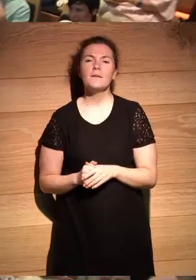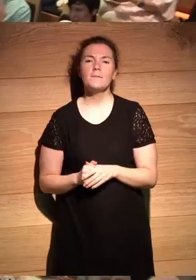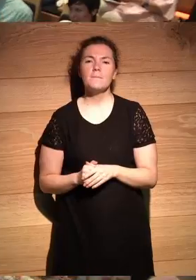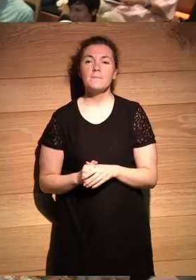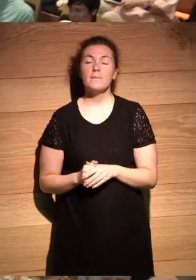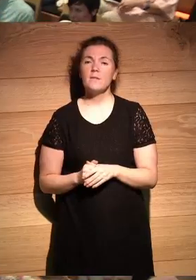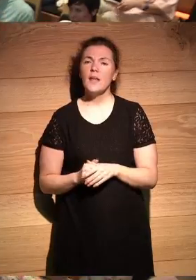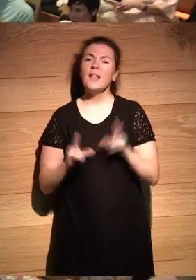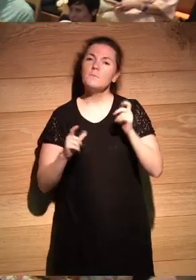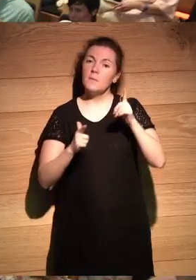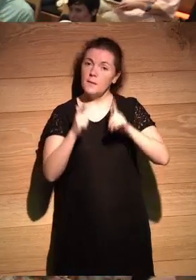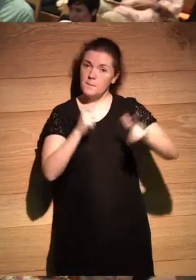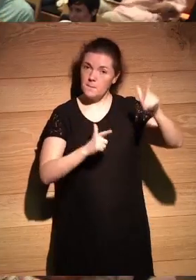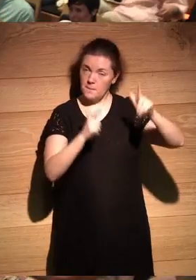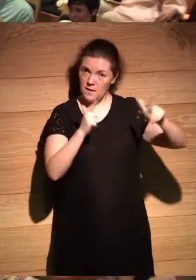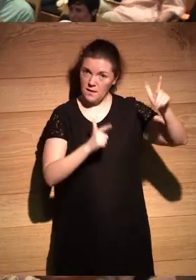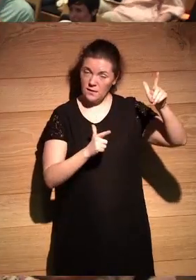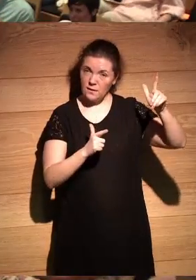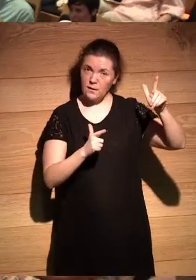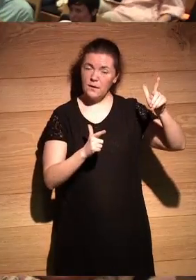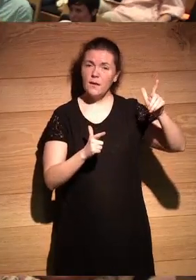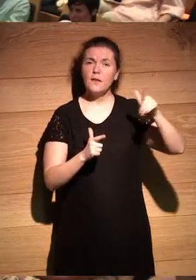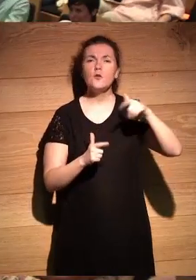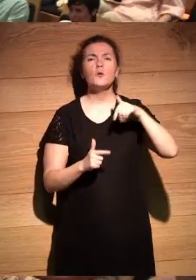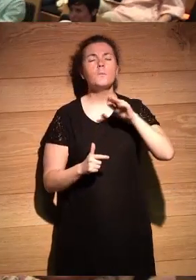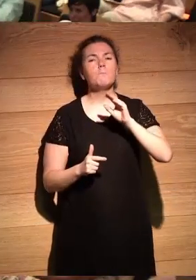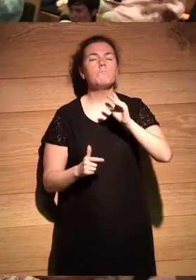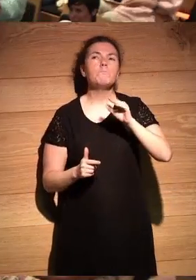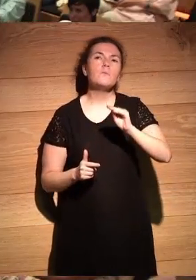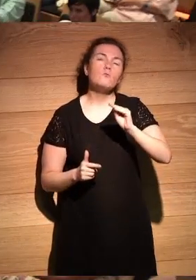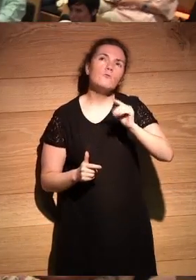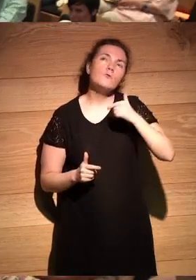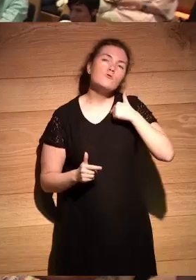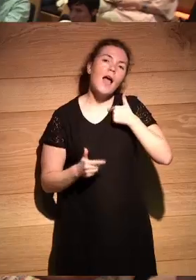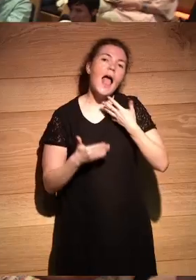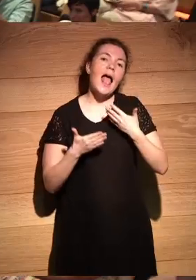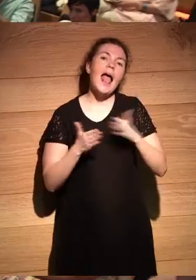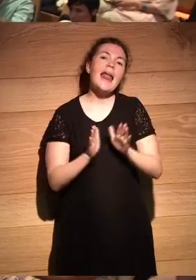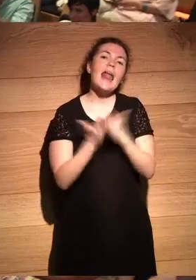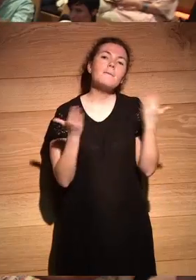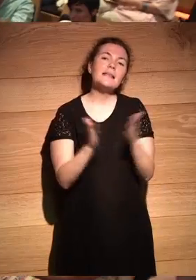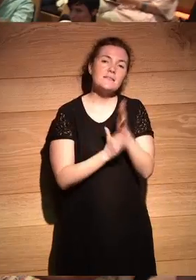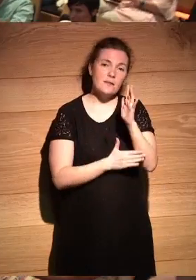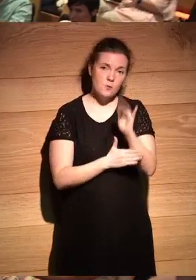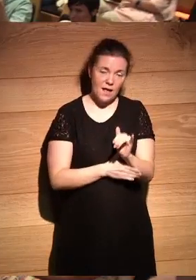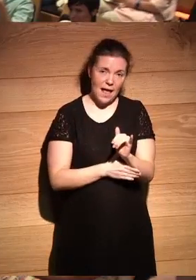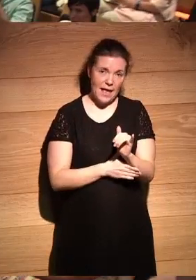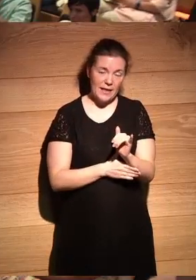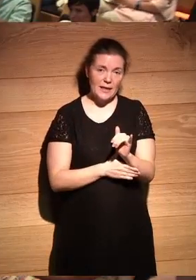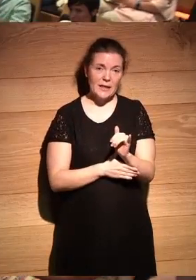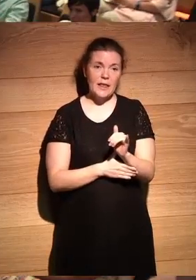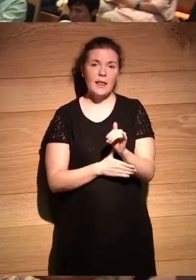en términos del viaje de pues como es que tú pues yo no tengo la revista tengo los decíbes salvajes